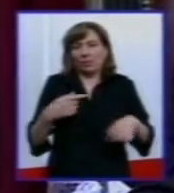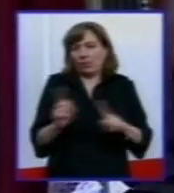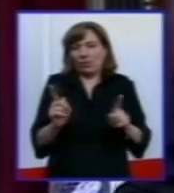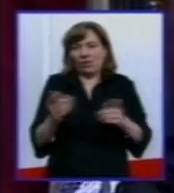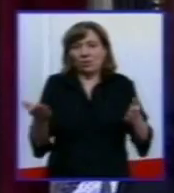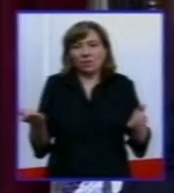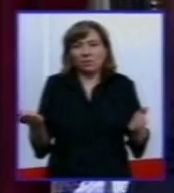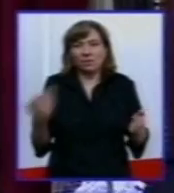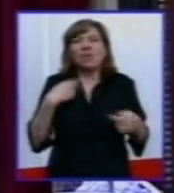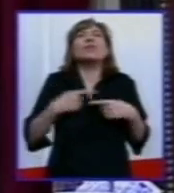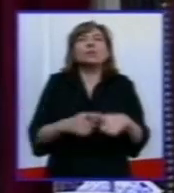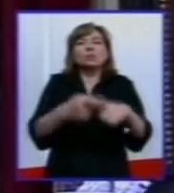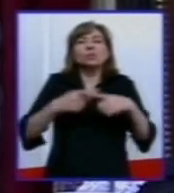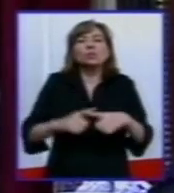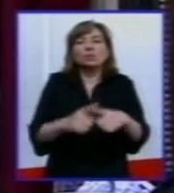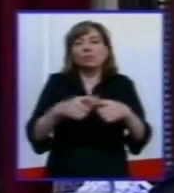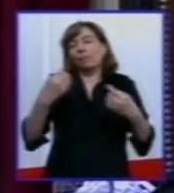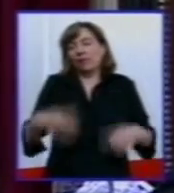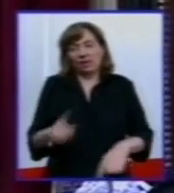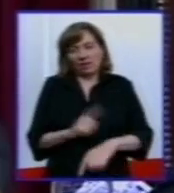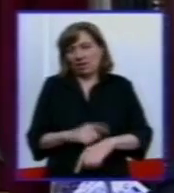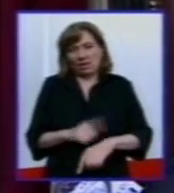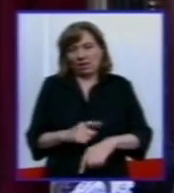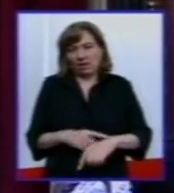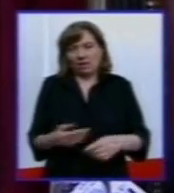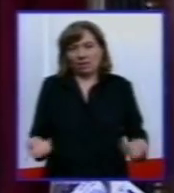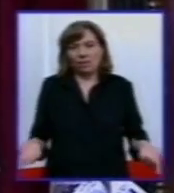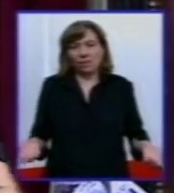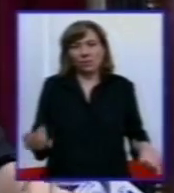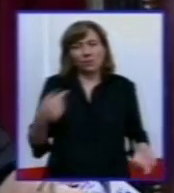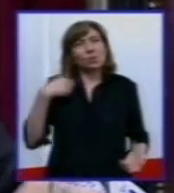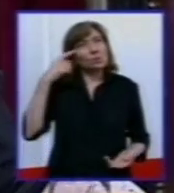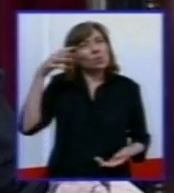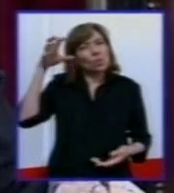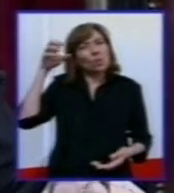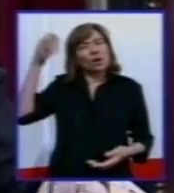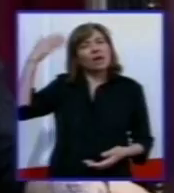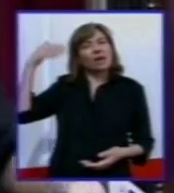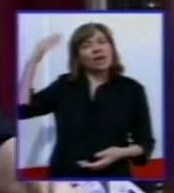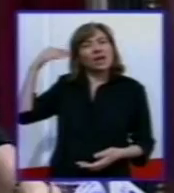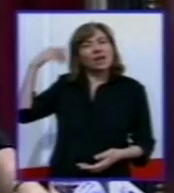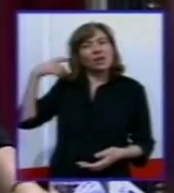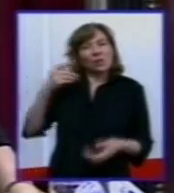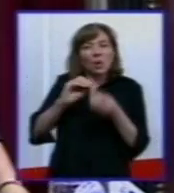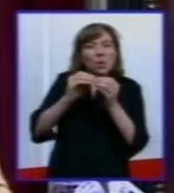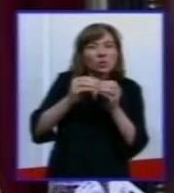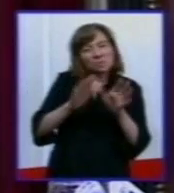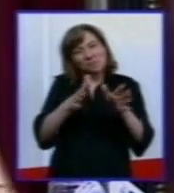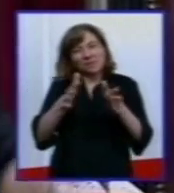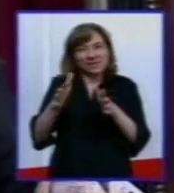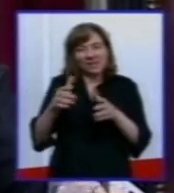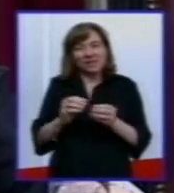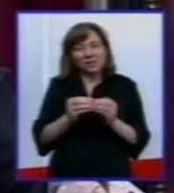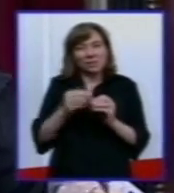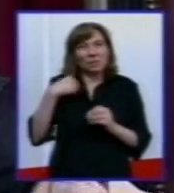en estas discusiones. Yo recuerdo, vinculado con temas parecidos, cuando